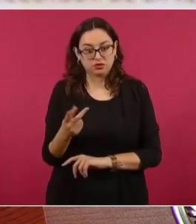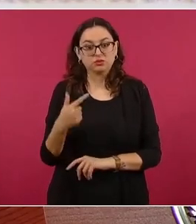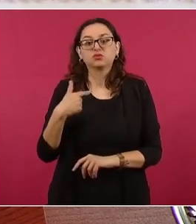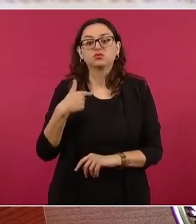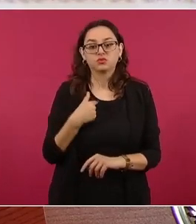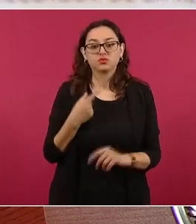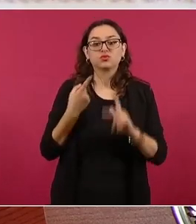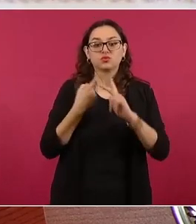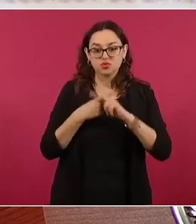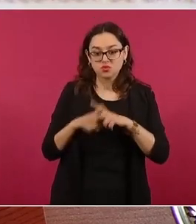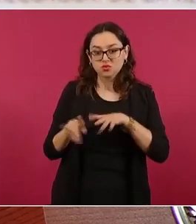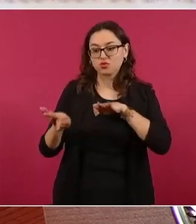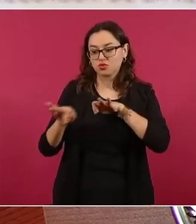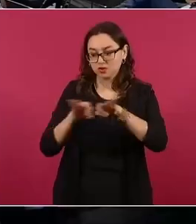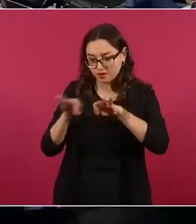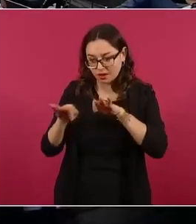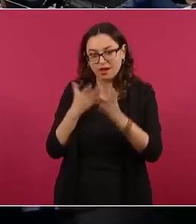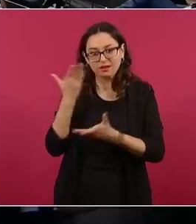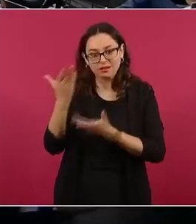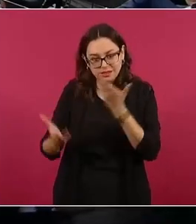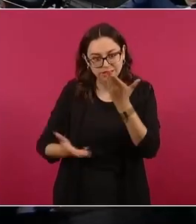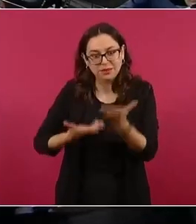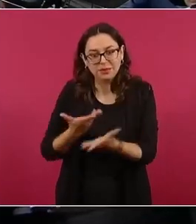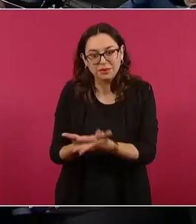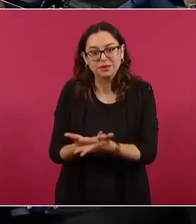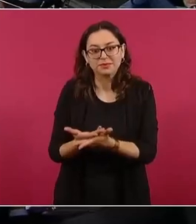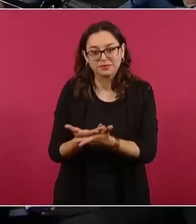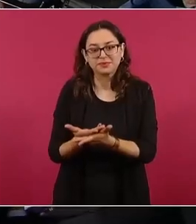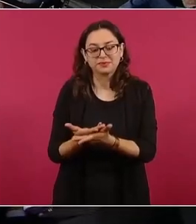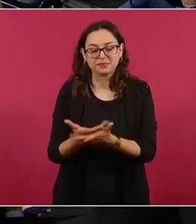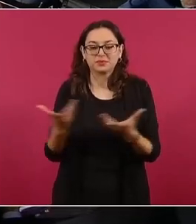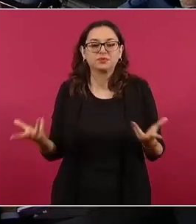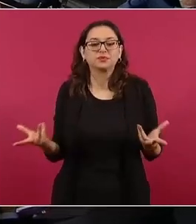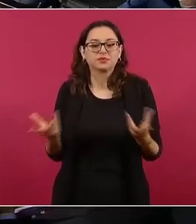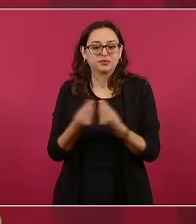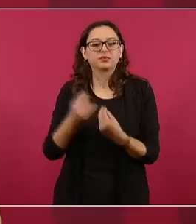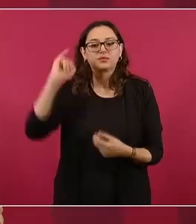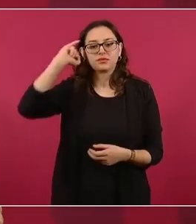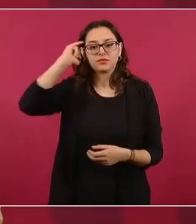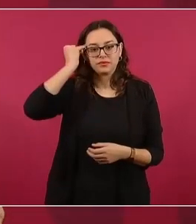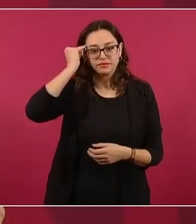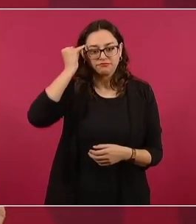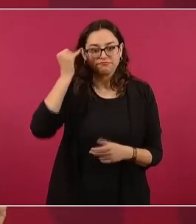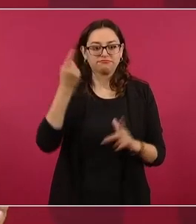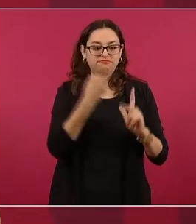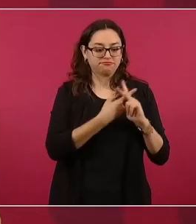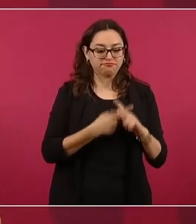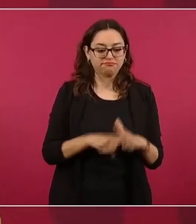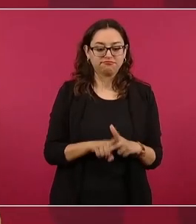a trabajar para los pobres y por los indígenas desde 1977